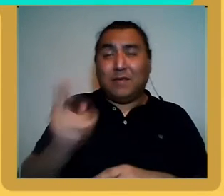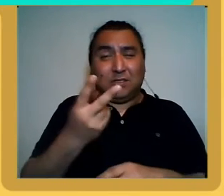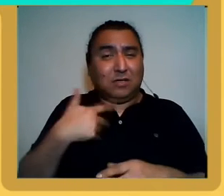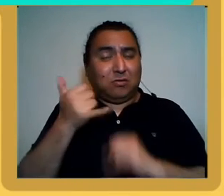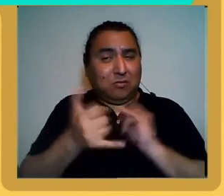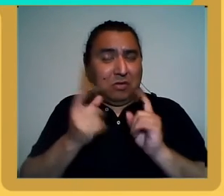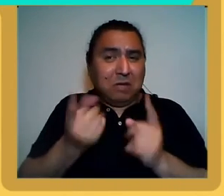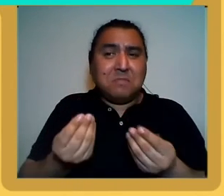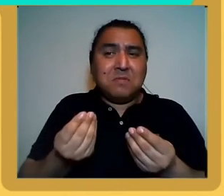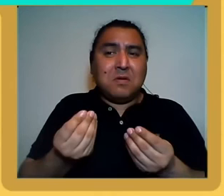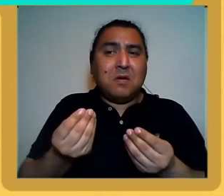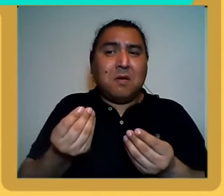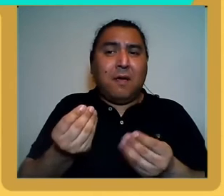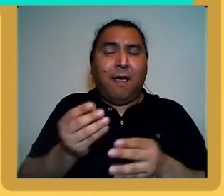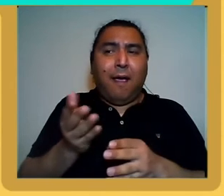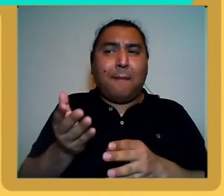meses antes ya había